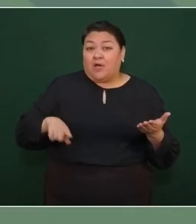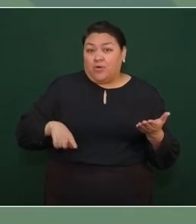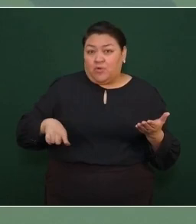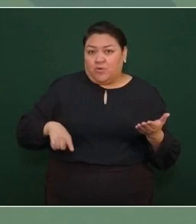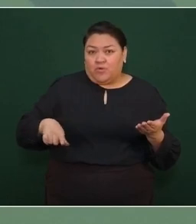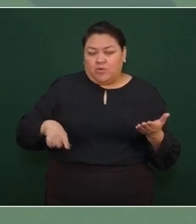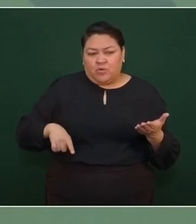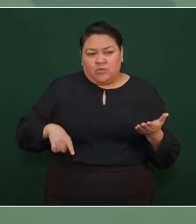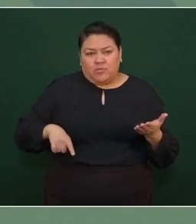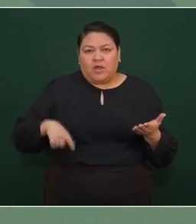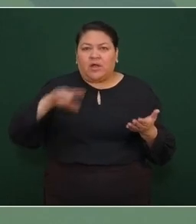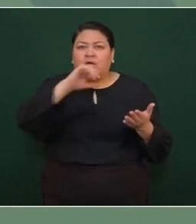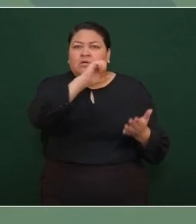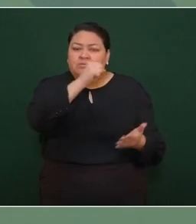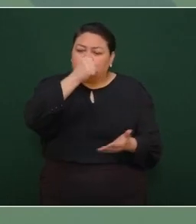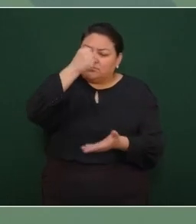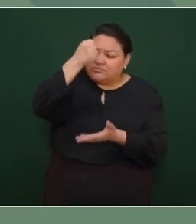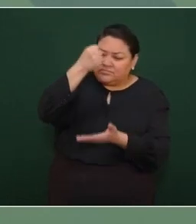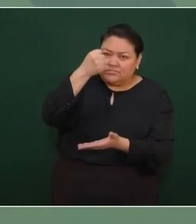está destinando